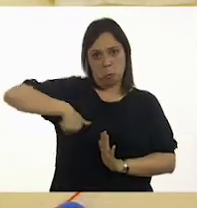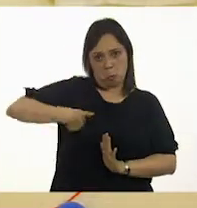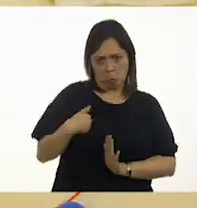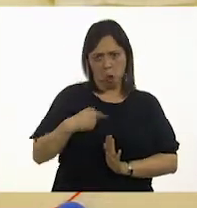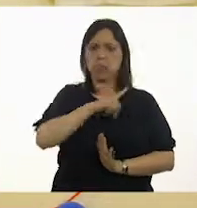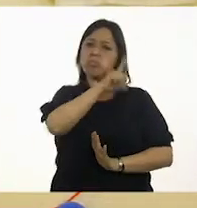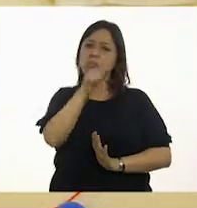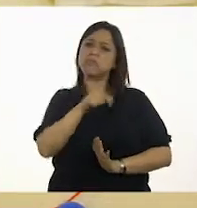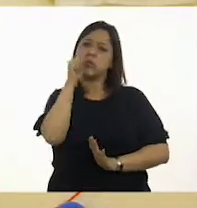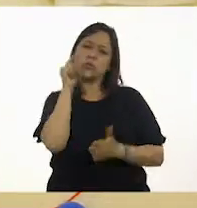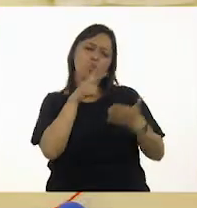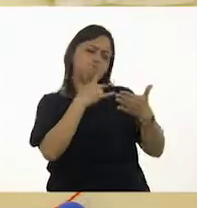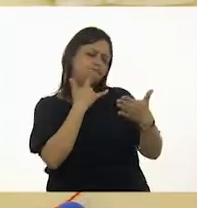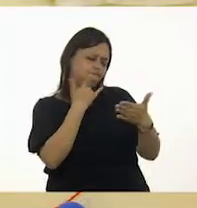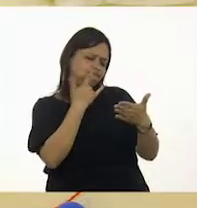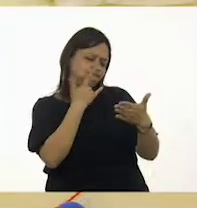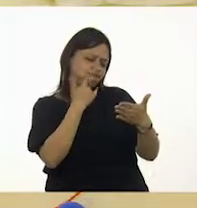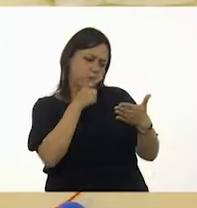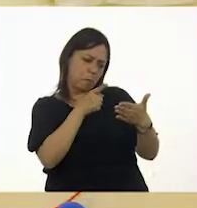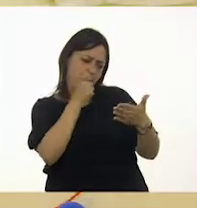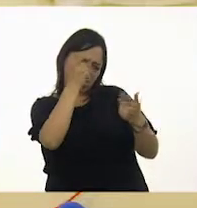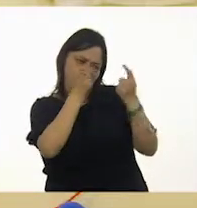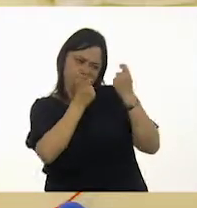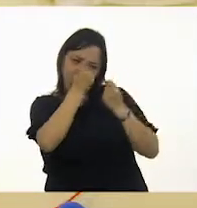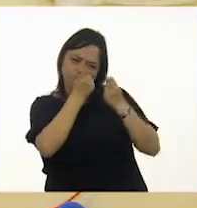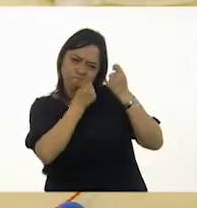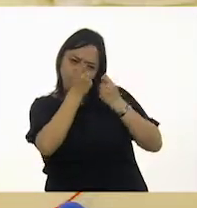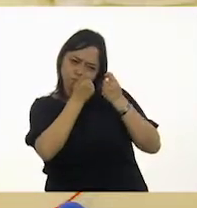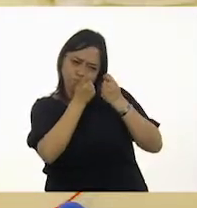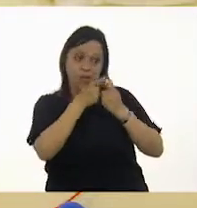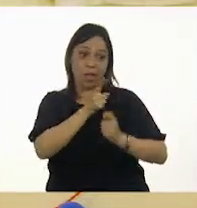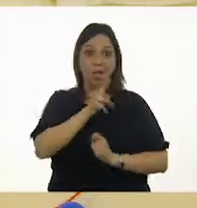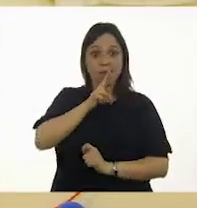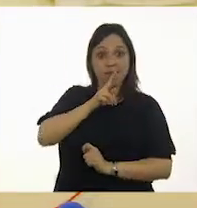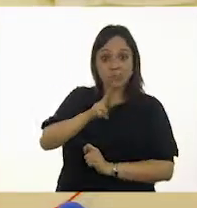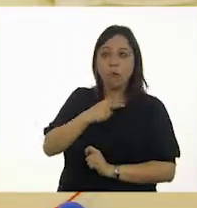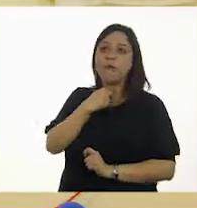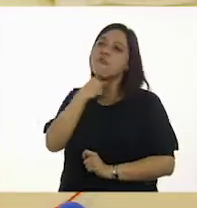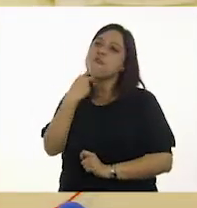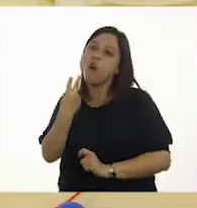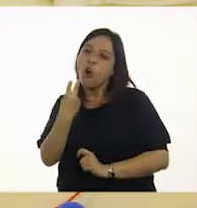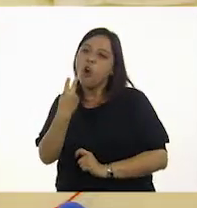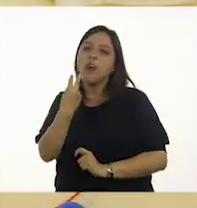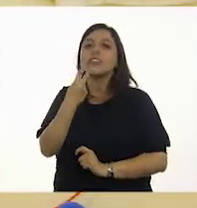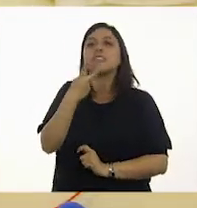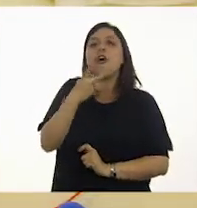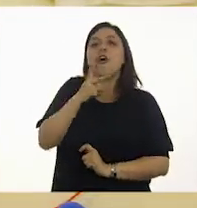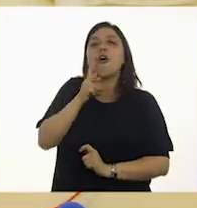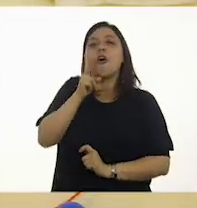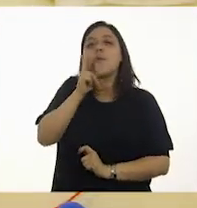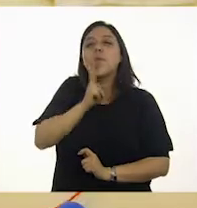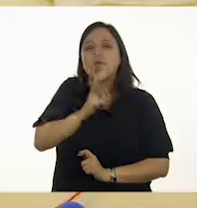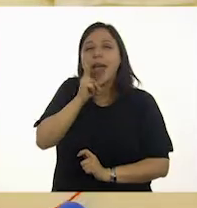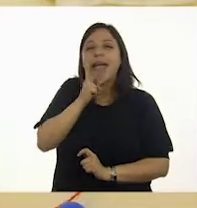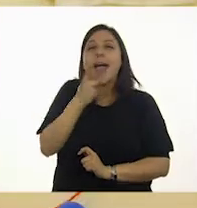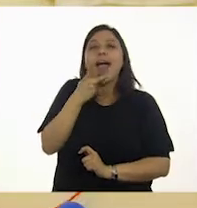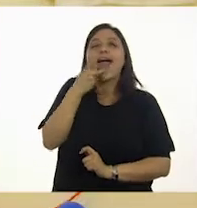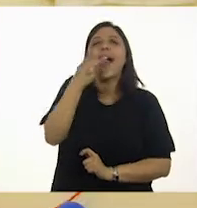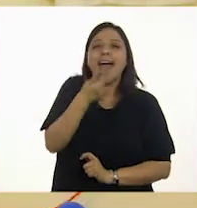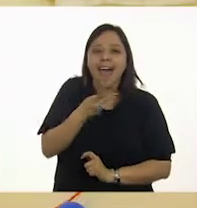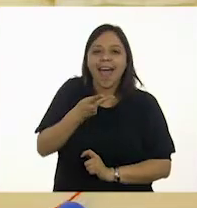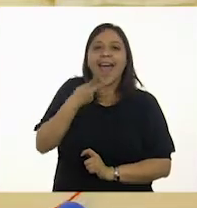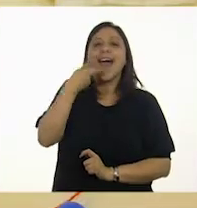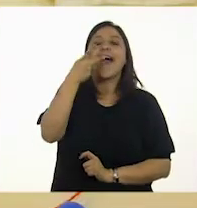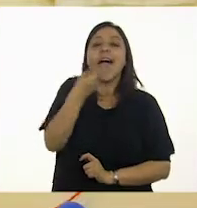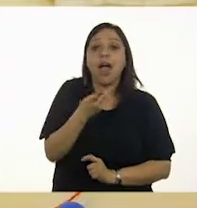sus gestos y los tuyos. Si responde con movimientos, balbuceos o quizás si son un poco más grandes, digan palabras o